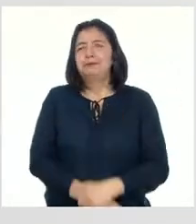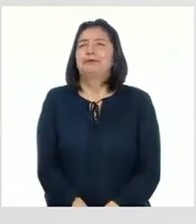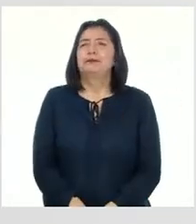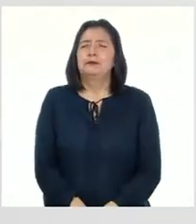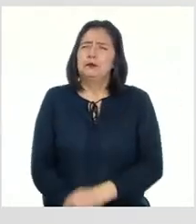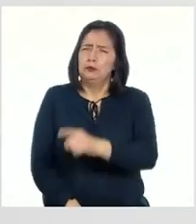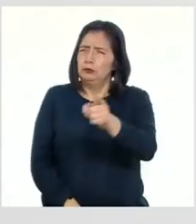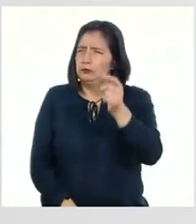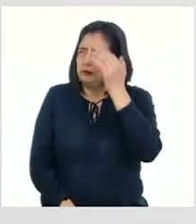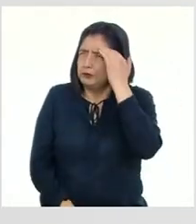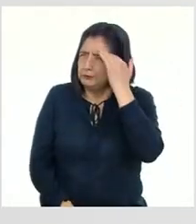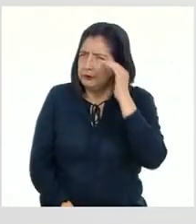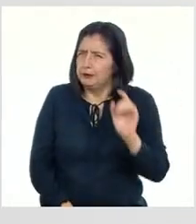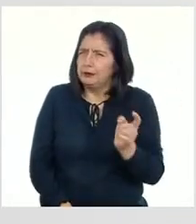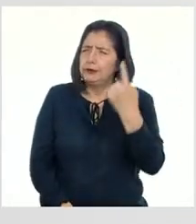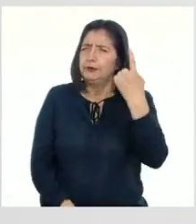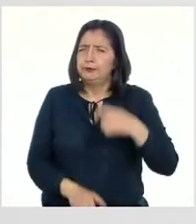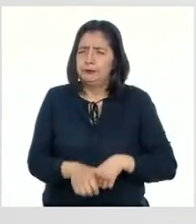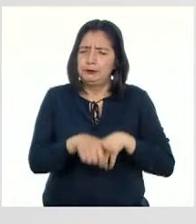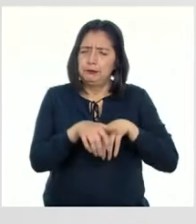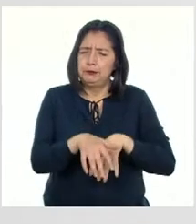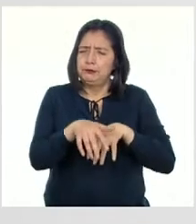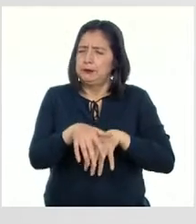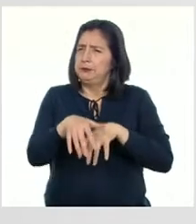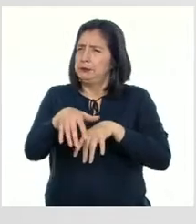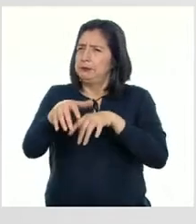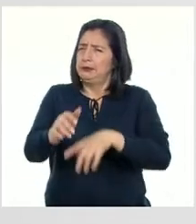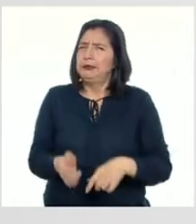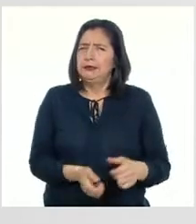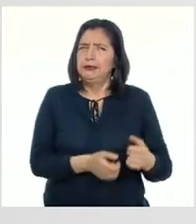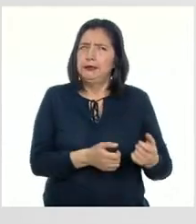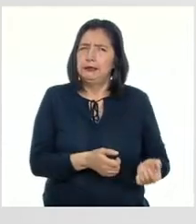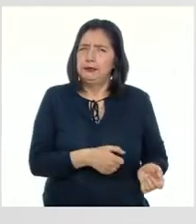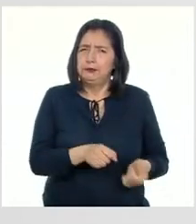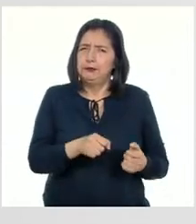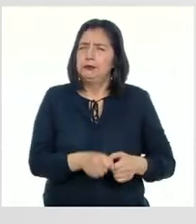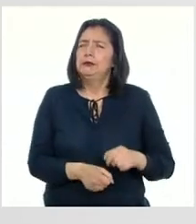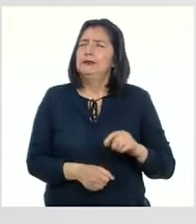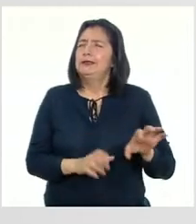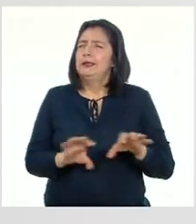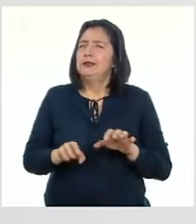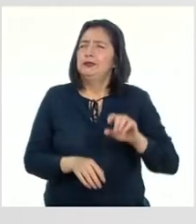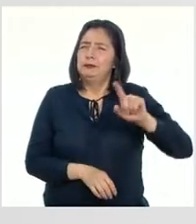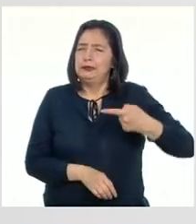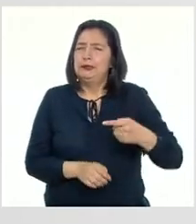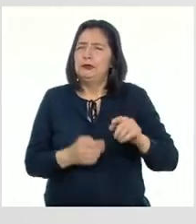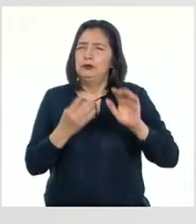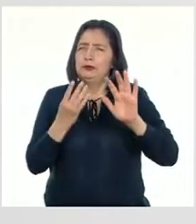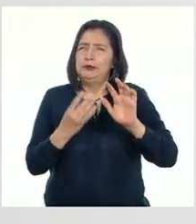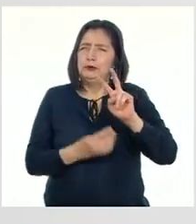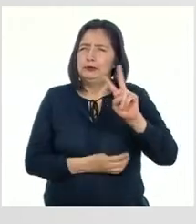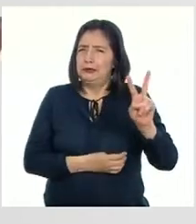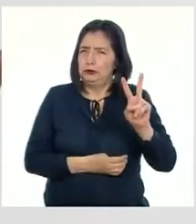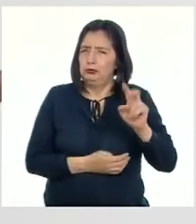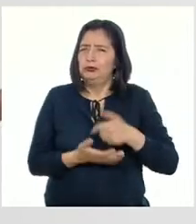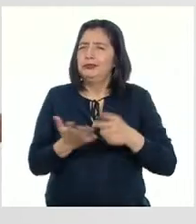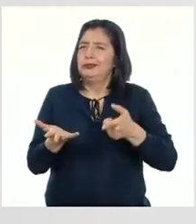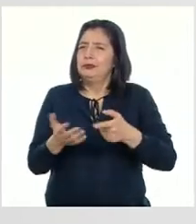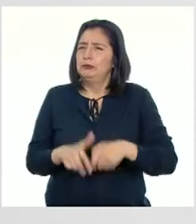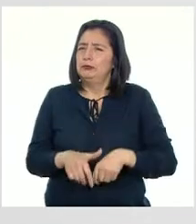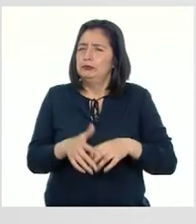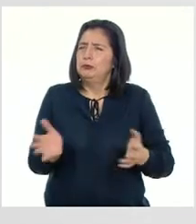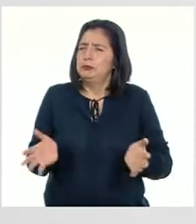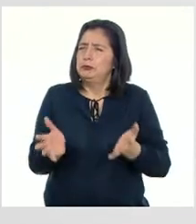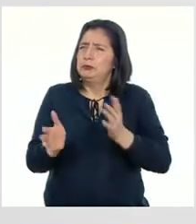¿Sabían que el primer pasacalle de carnavales fue realizado en 1922? El evento